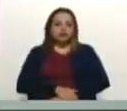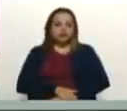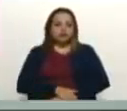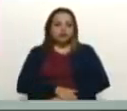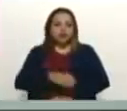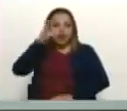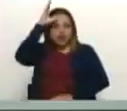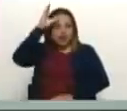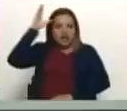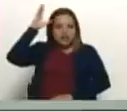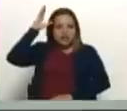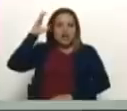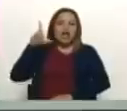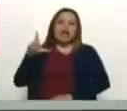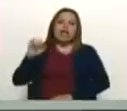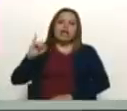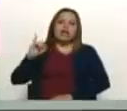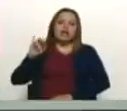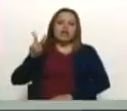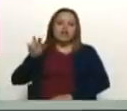canciller Álvaro Leiva,